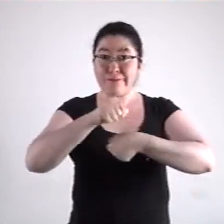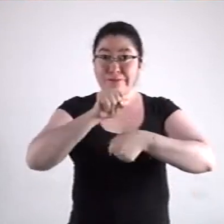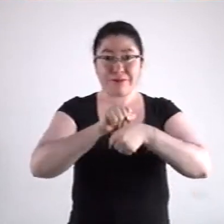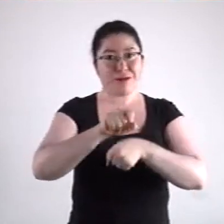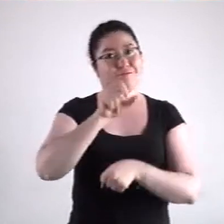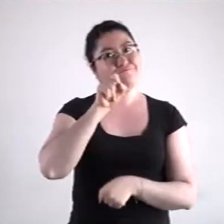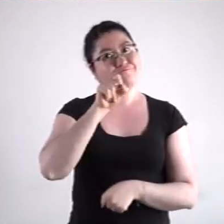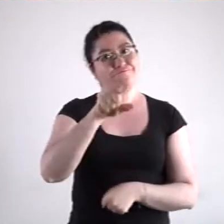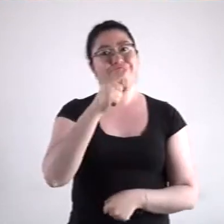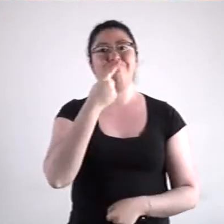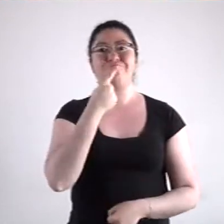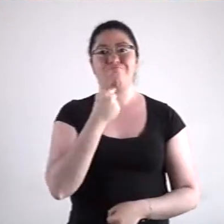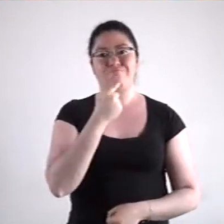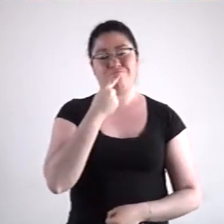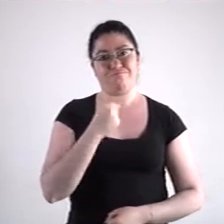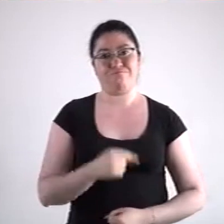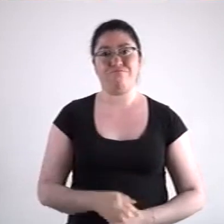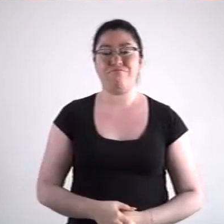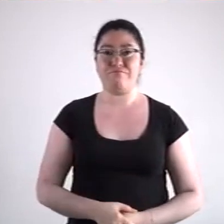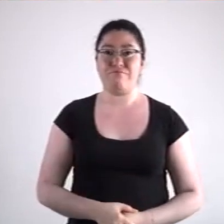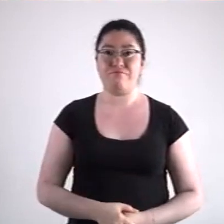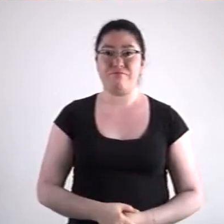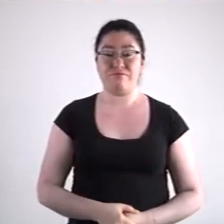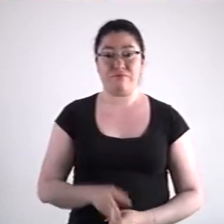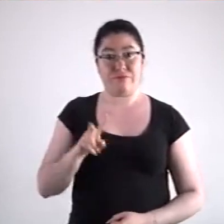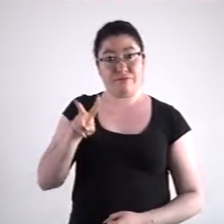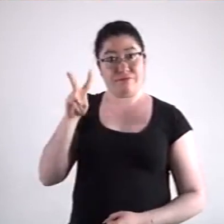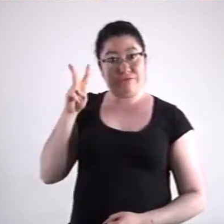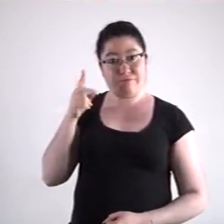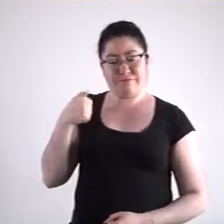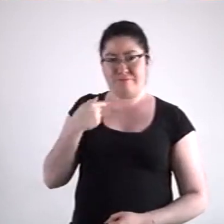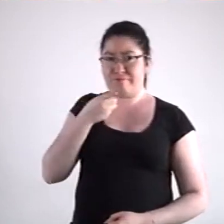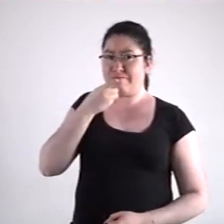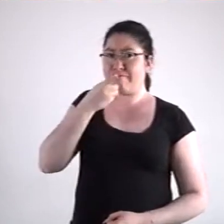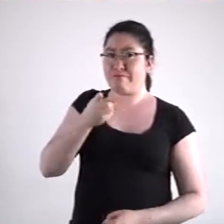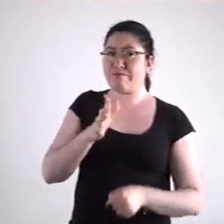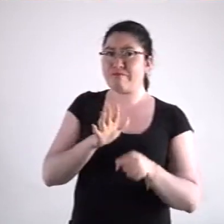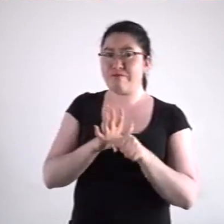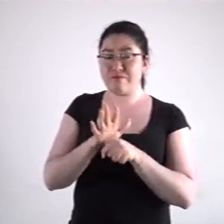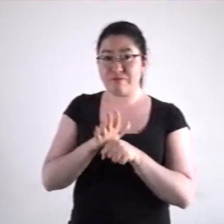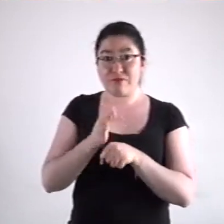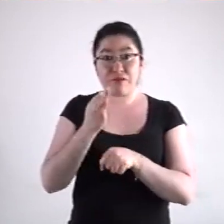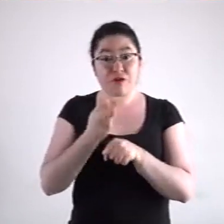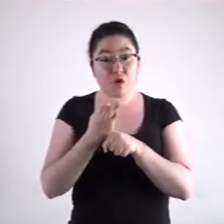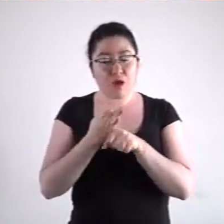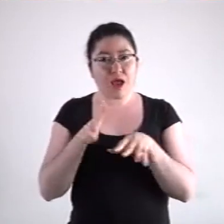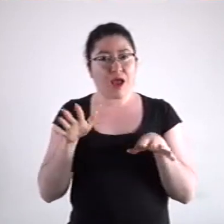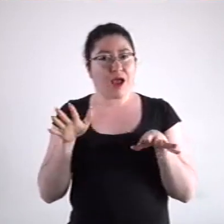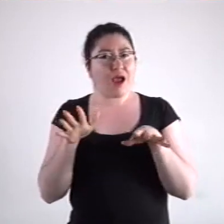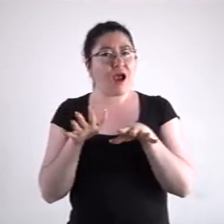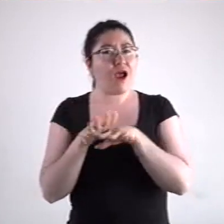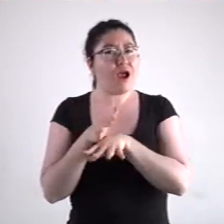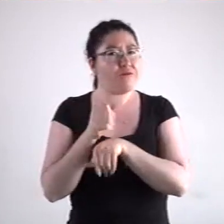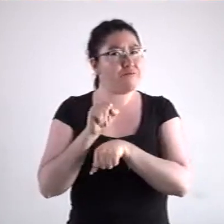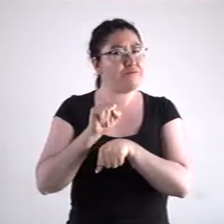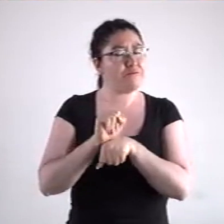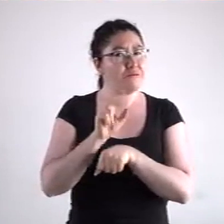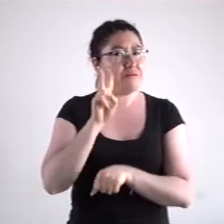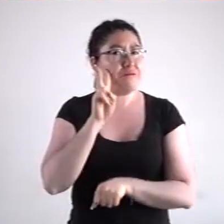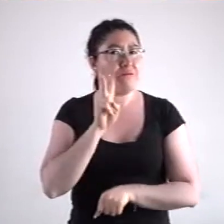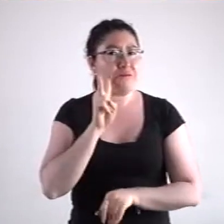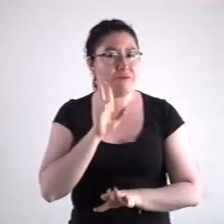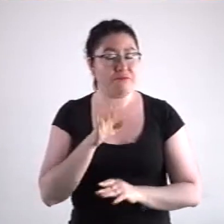la próxima semana en semáforo rojo. Mencioné el viernes pasado que estamos en una semana de transición